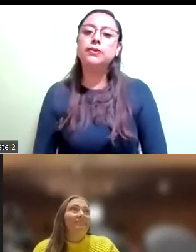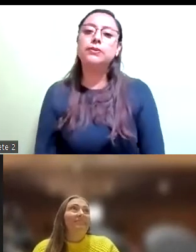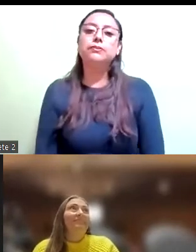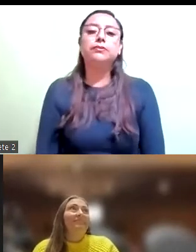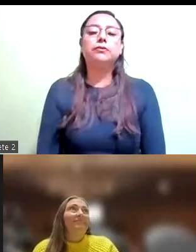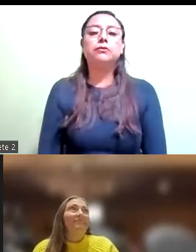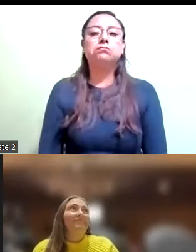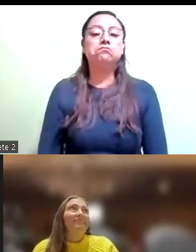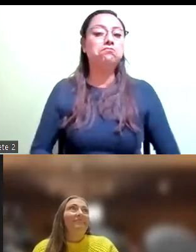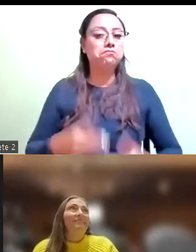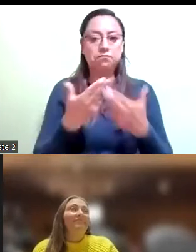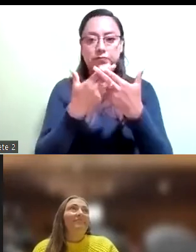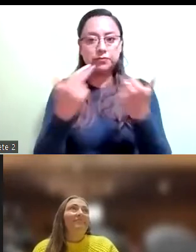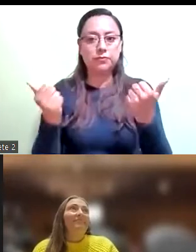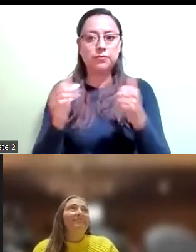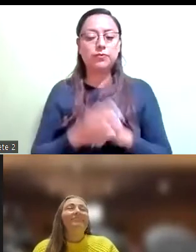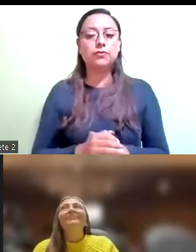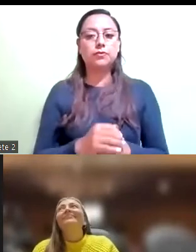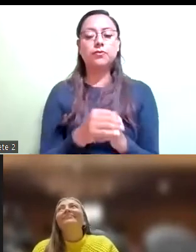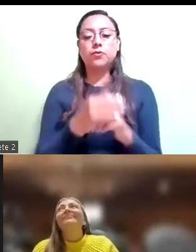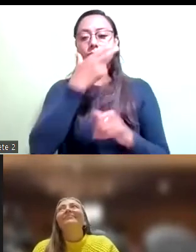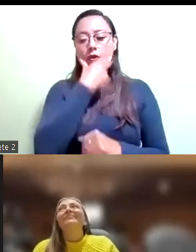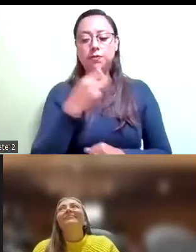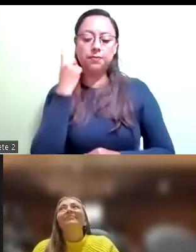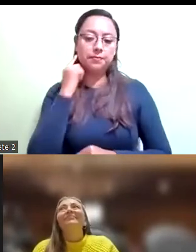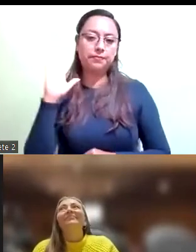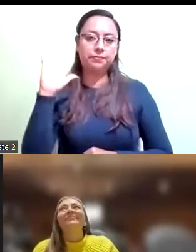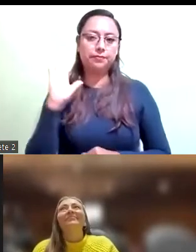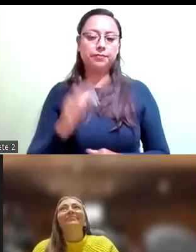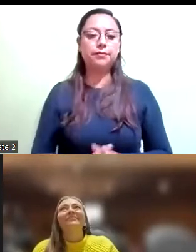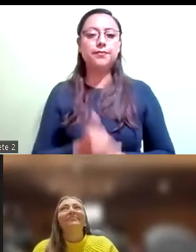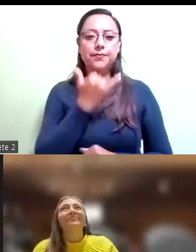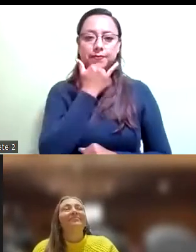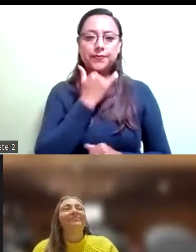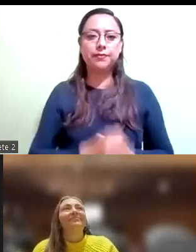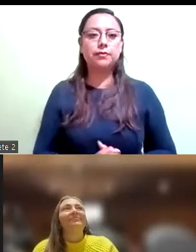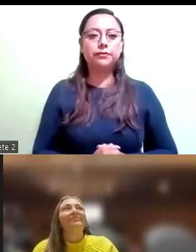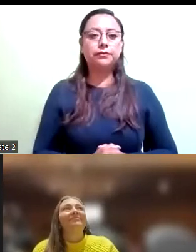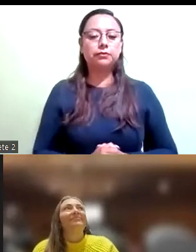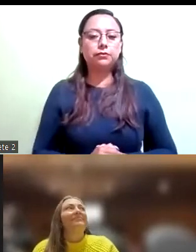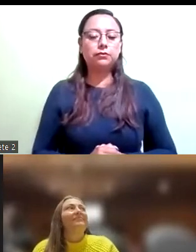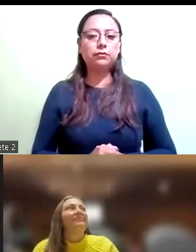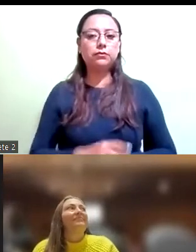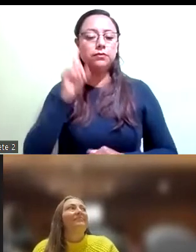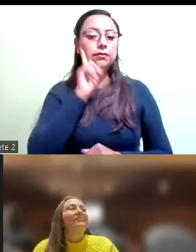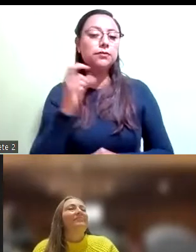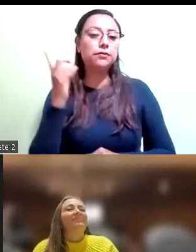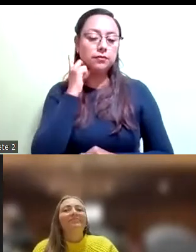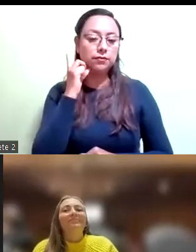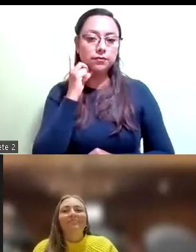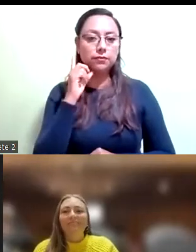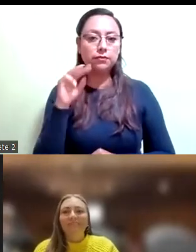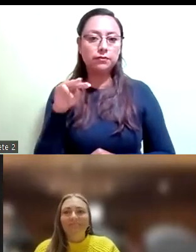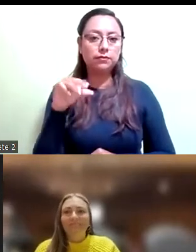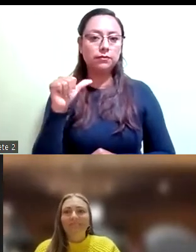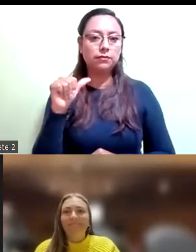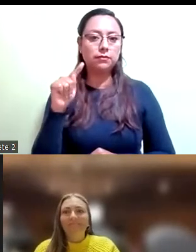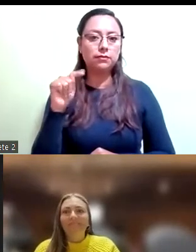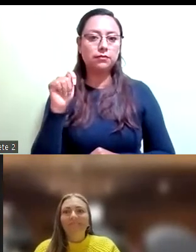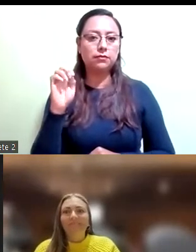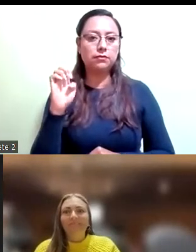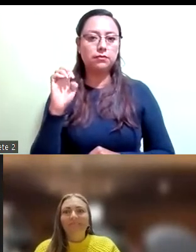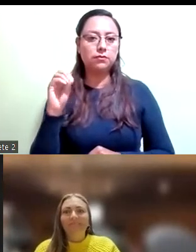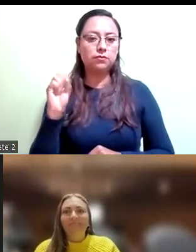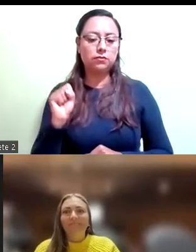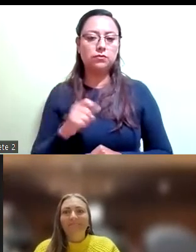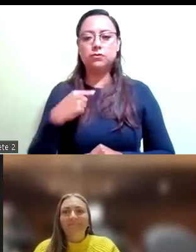En vista de no haber oradoras... Diputada, diputada Arbán. Sí, no, yo nada más felicitar al diputado